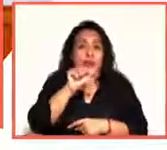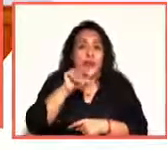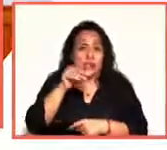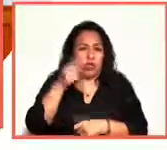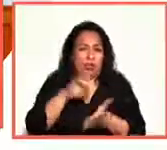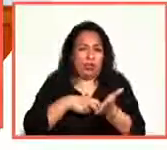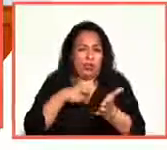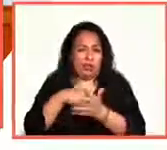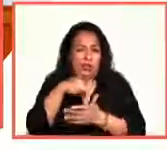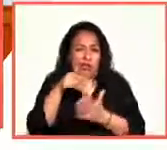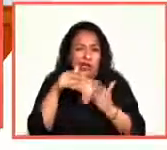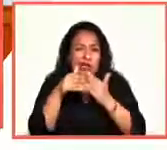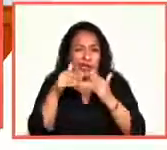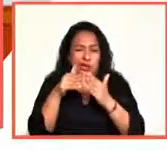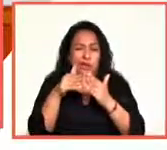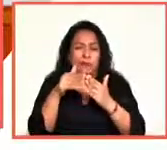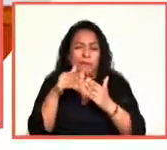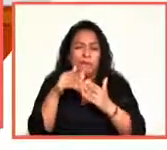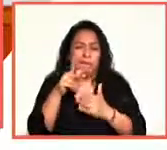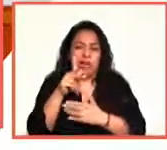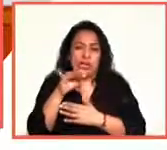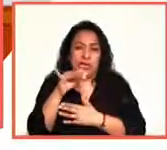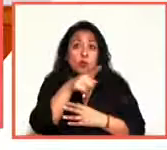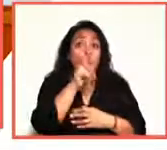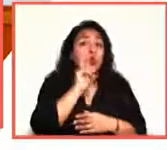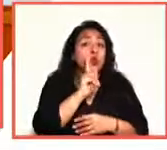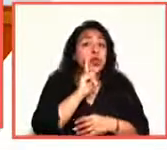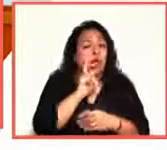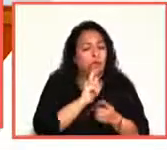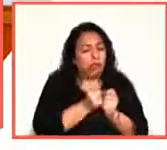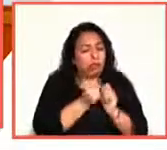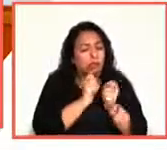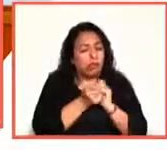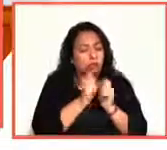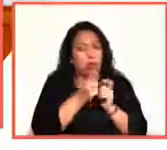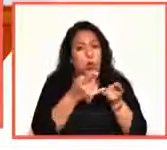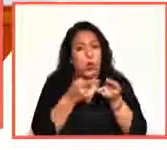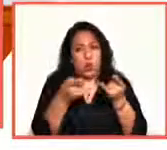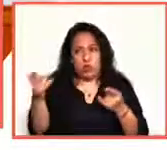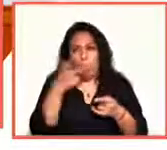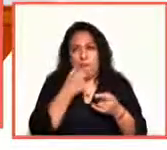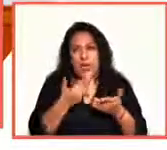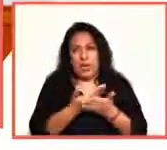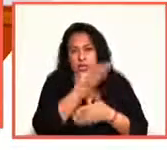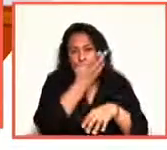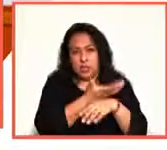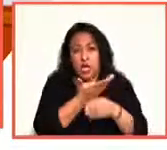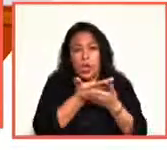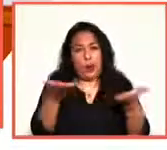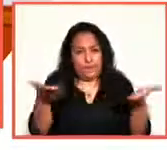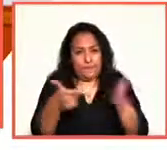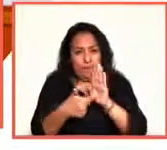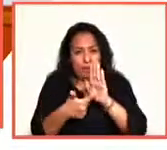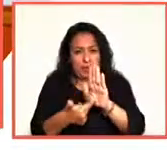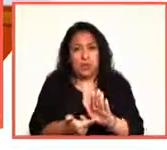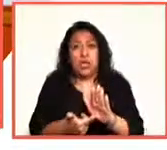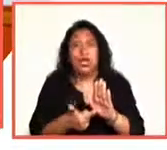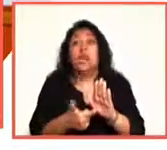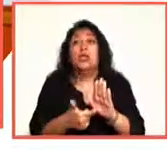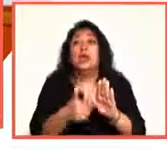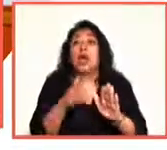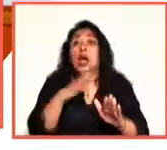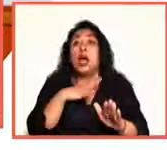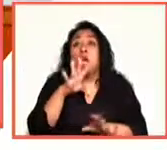Amelia Pérez de Villar se dedicó a traducir los cuentos del escritor estadounidense y ahora nos los presenta en un volumen de más de